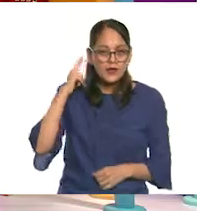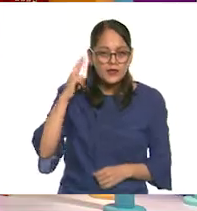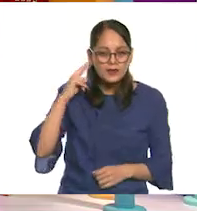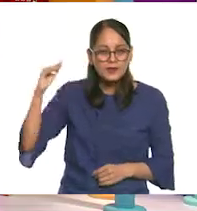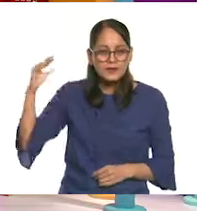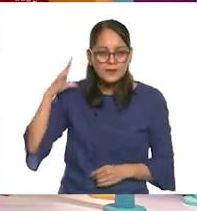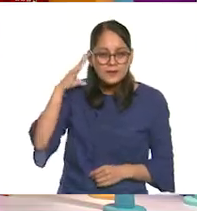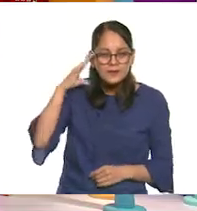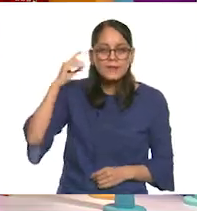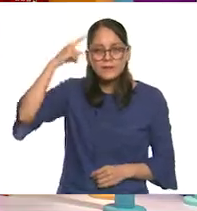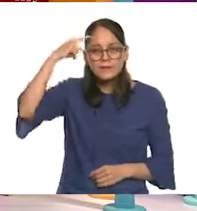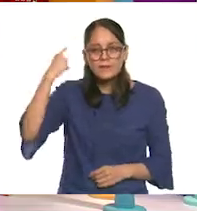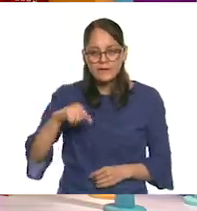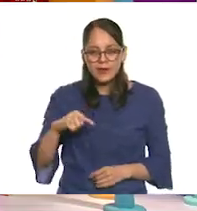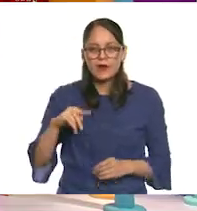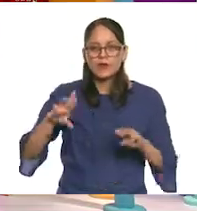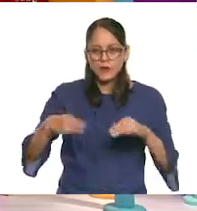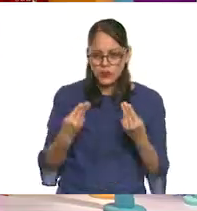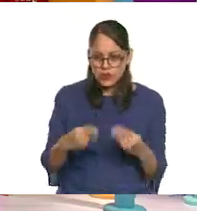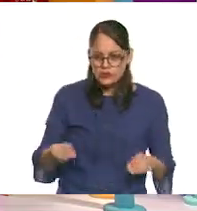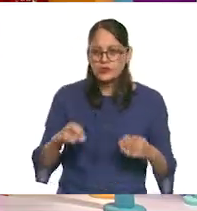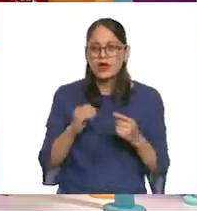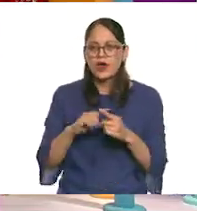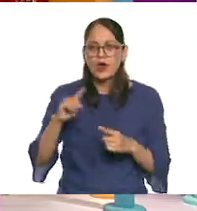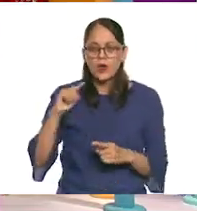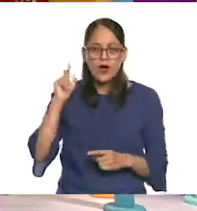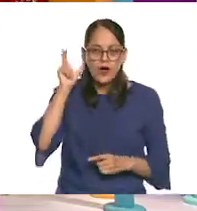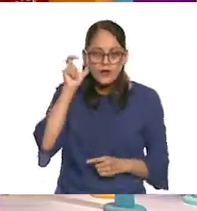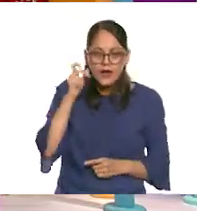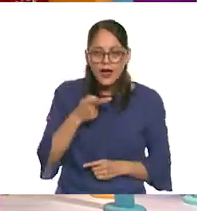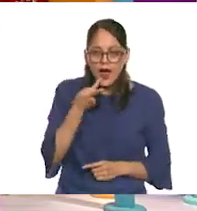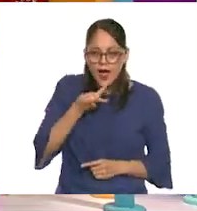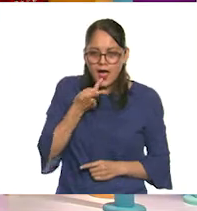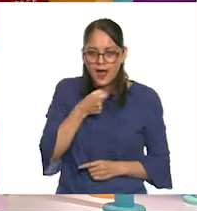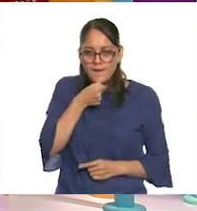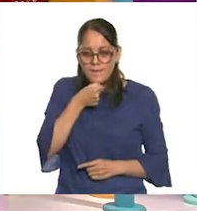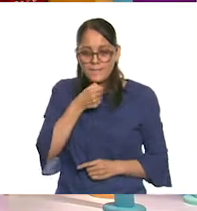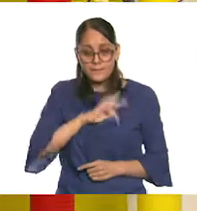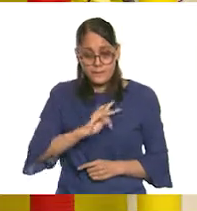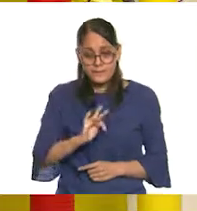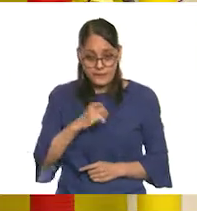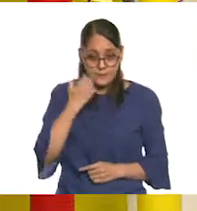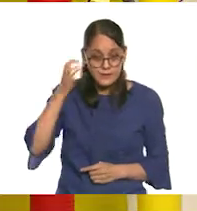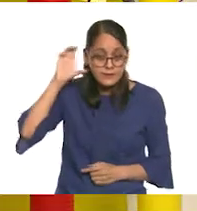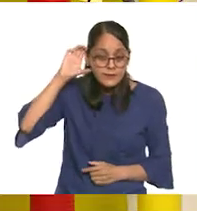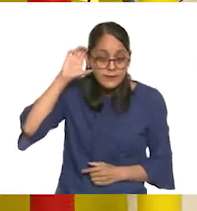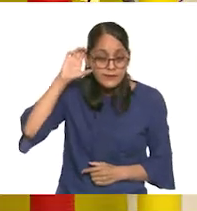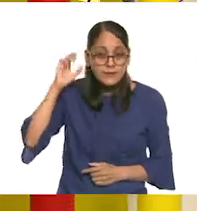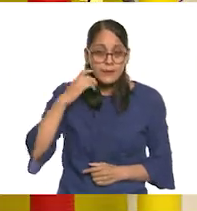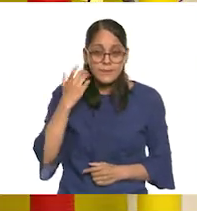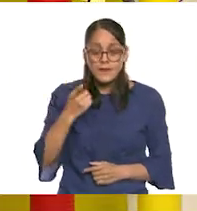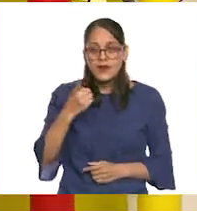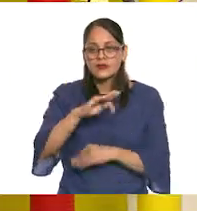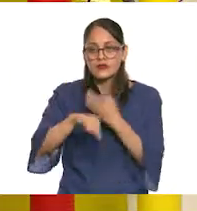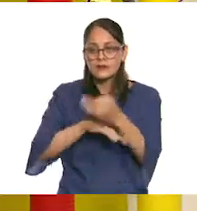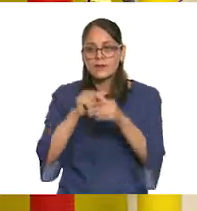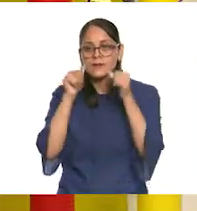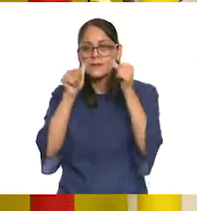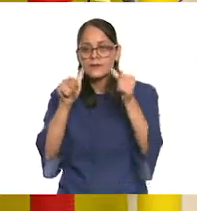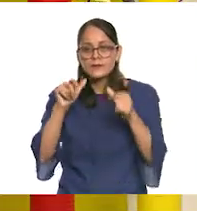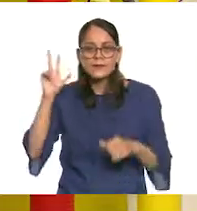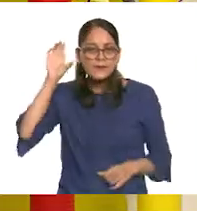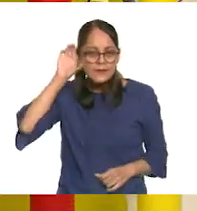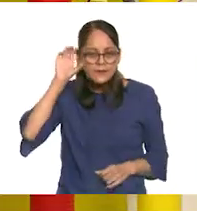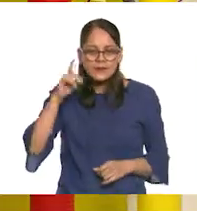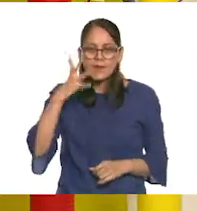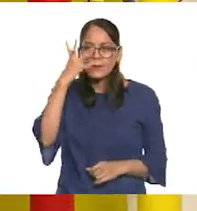puede estar presente con música o con audios en las instalaciones. ¿Qué te parece si lo escuchamos y dejamos que todos observen y escuchen